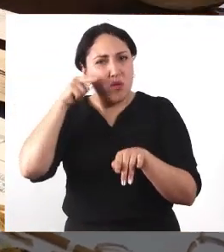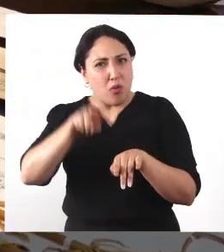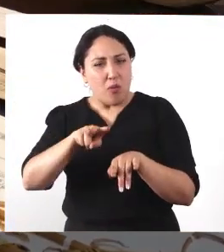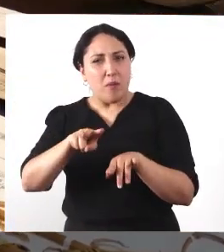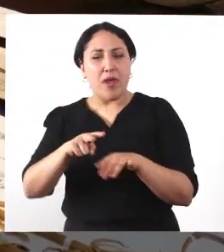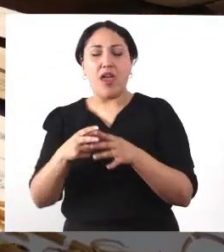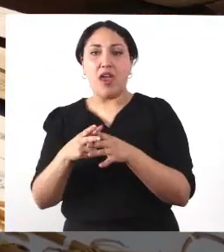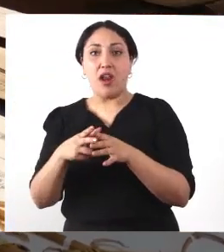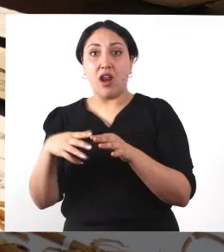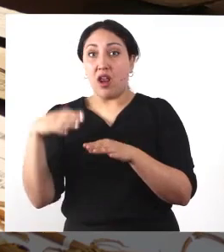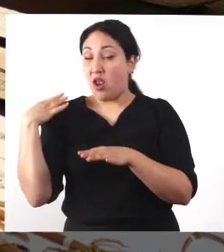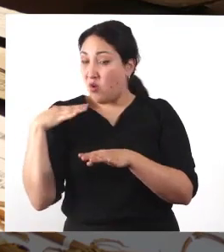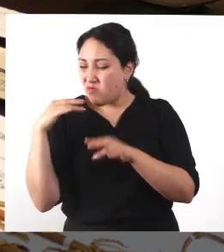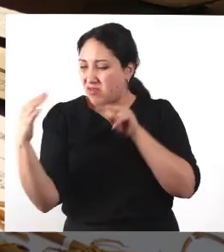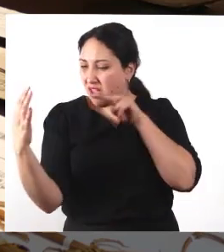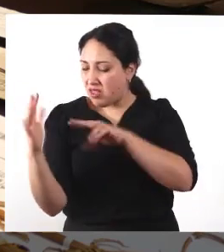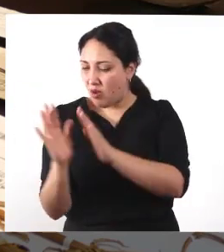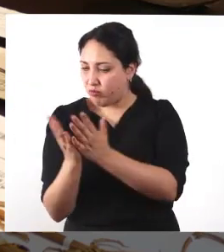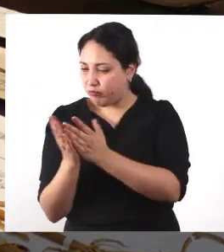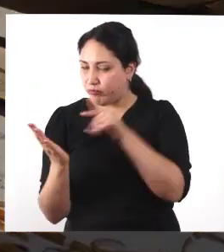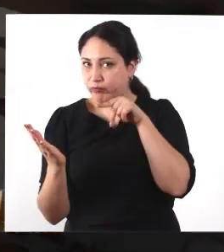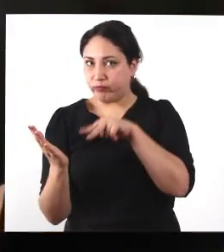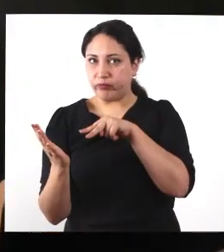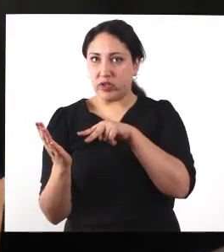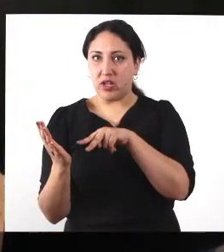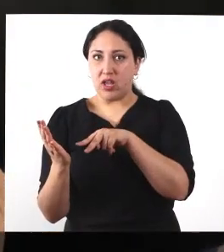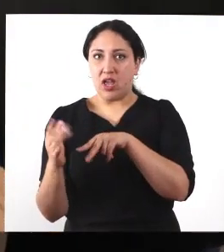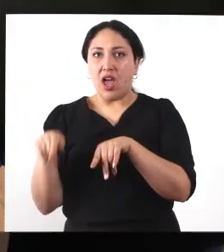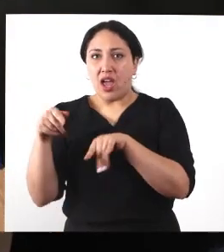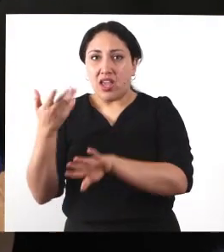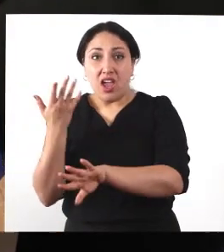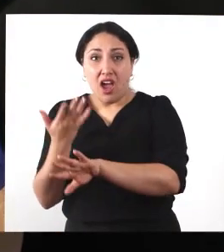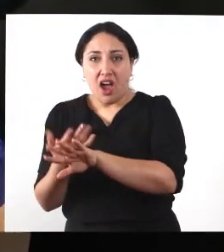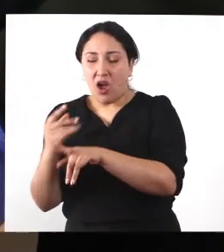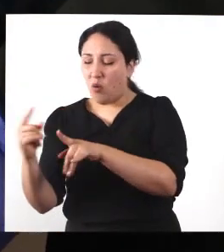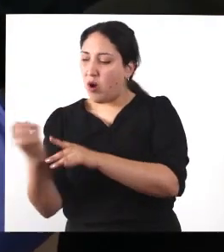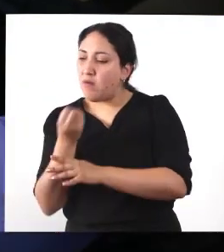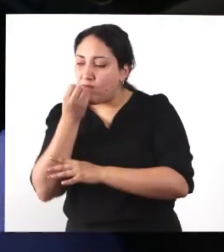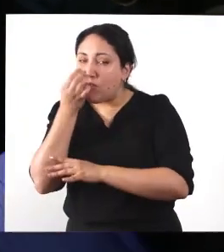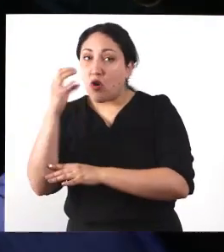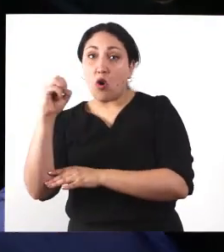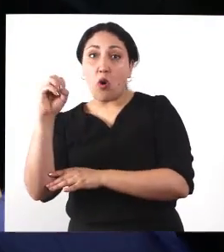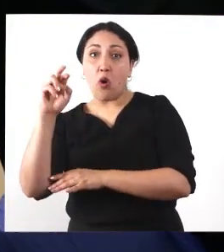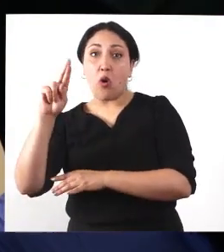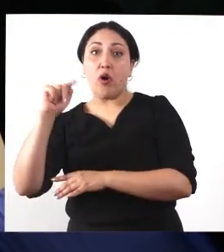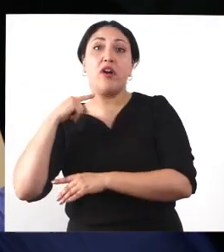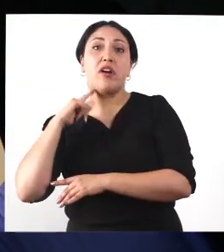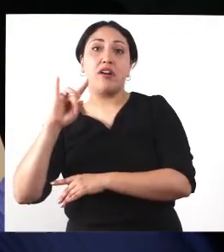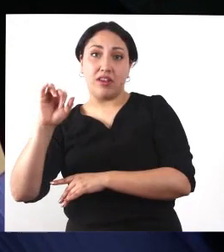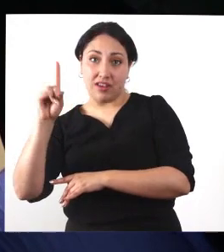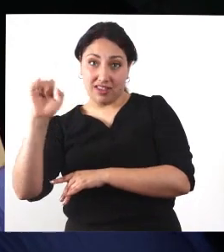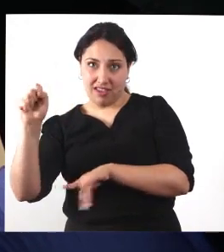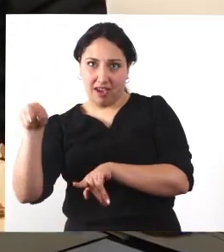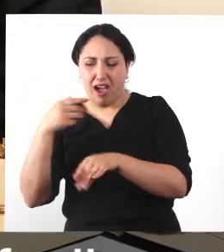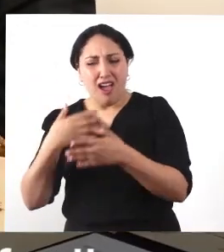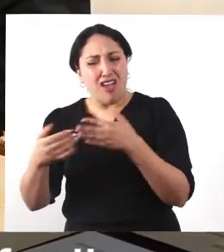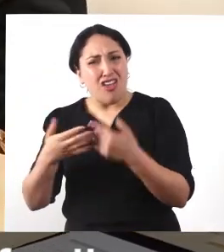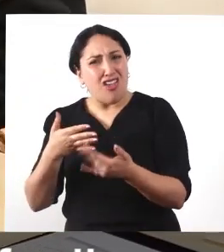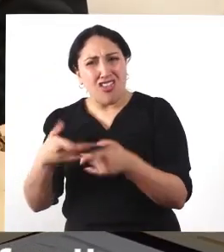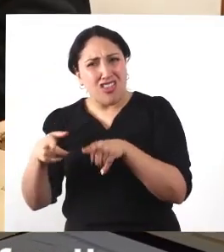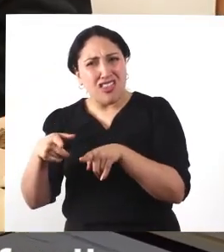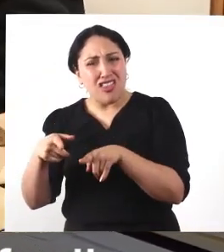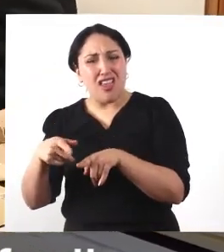Nacional. Algunos sumamente antiguos como esta horquilla recolectada en 1828 en Rancagua.